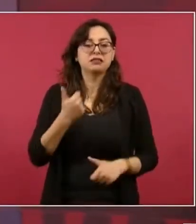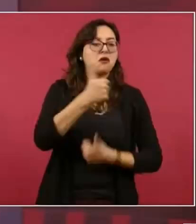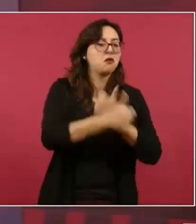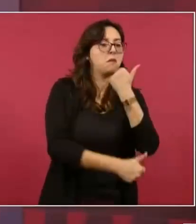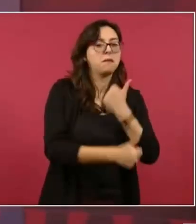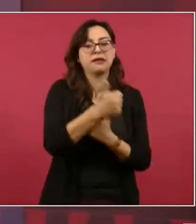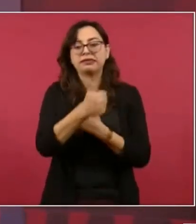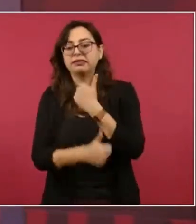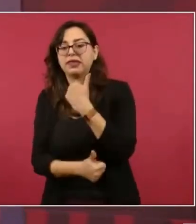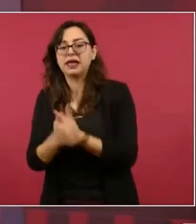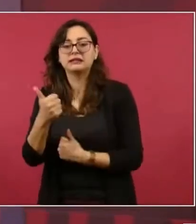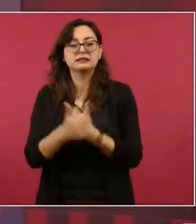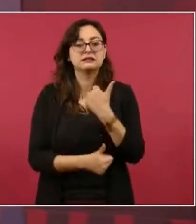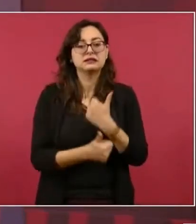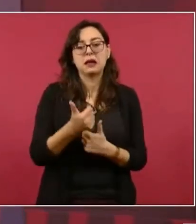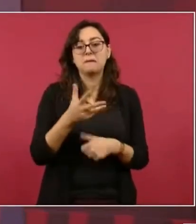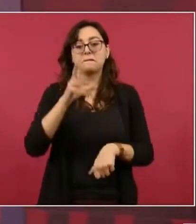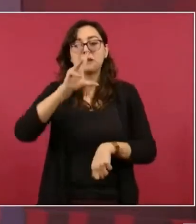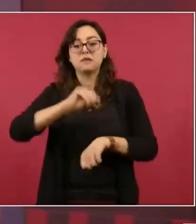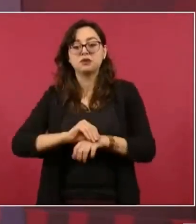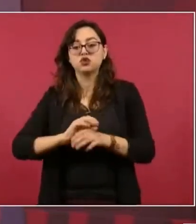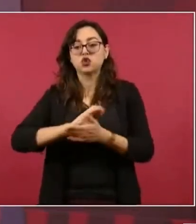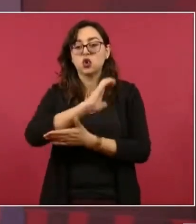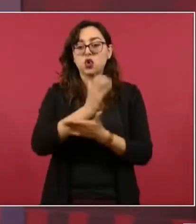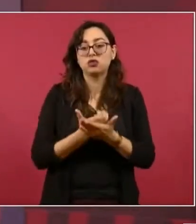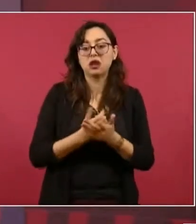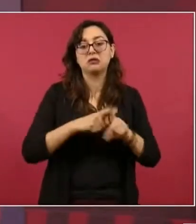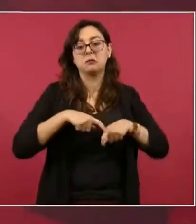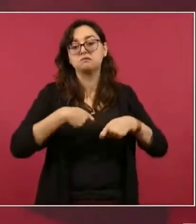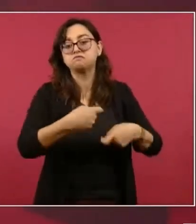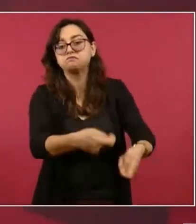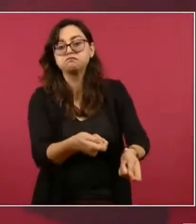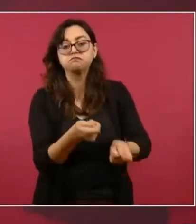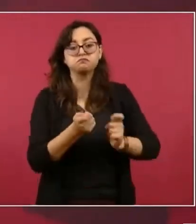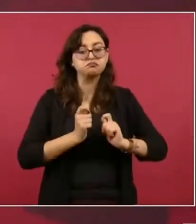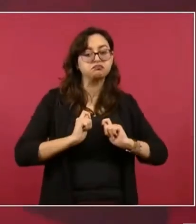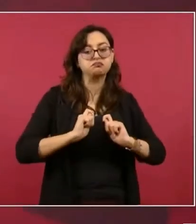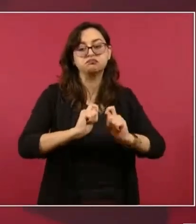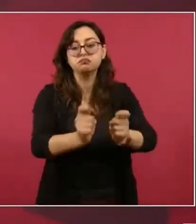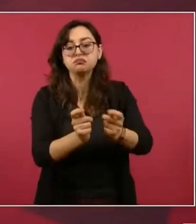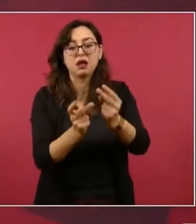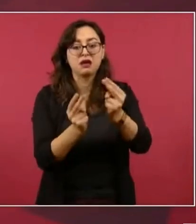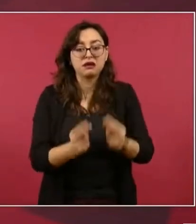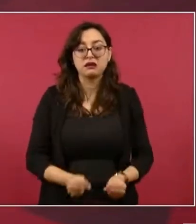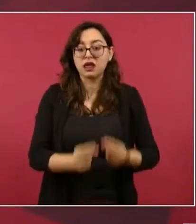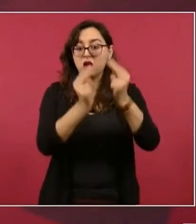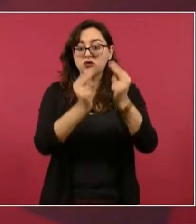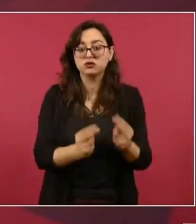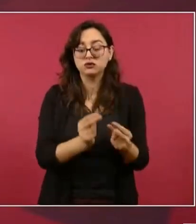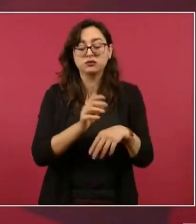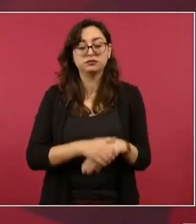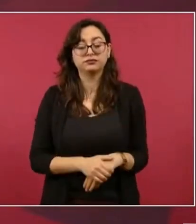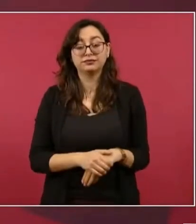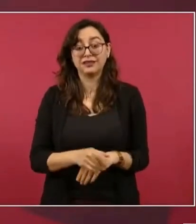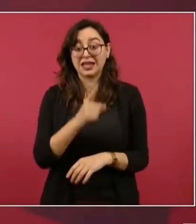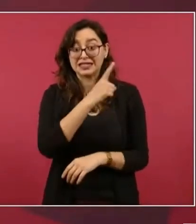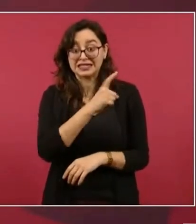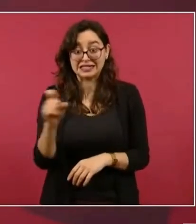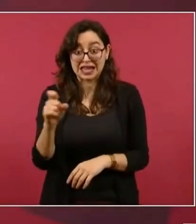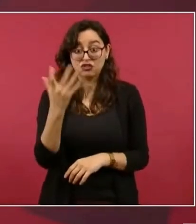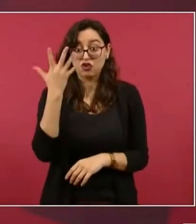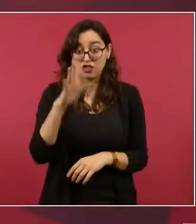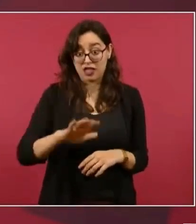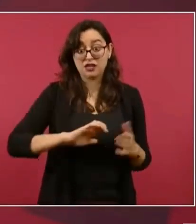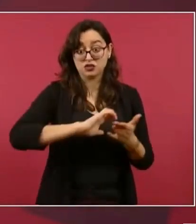las concesiones para especular y de los 110 contratos hay como